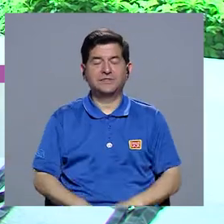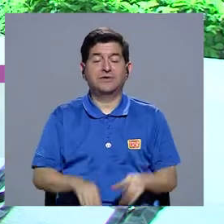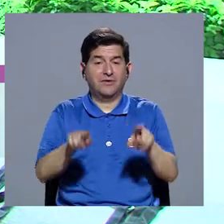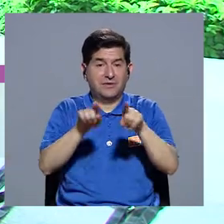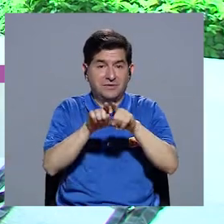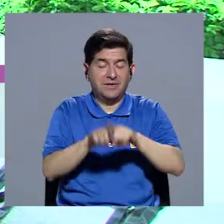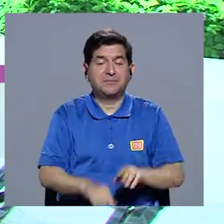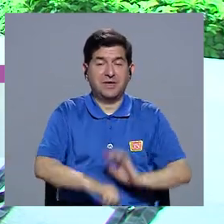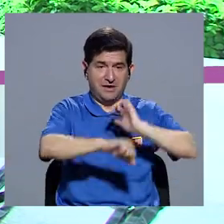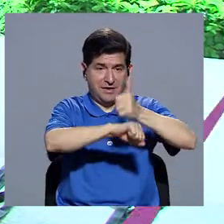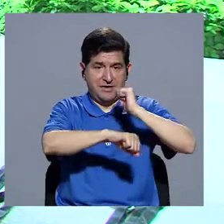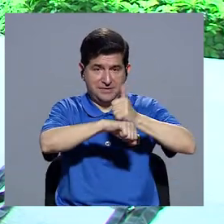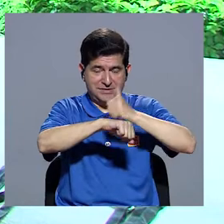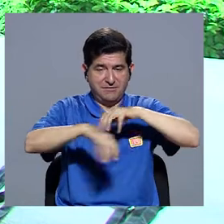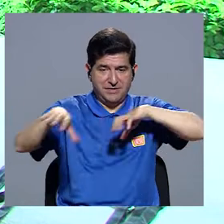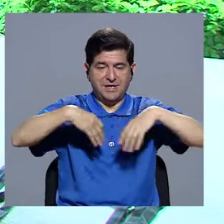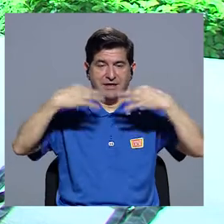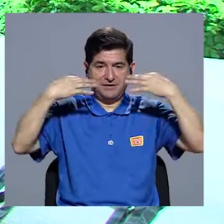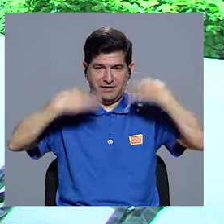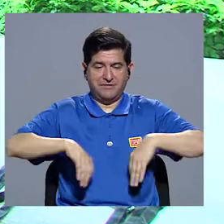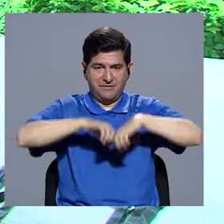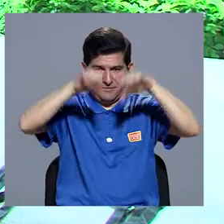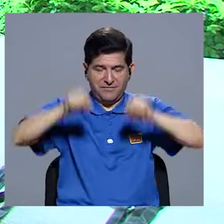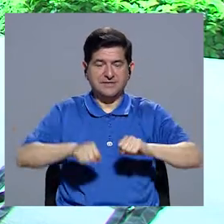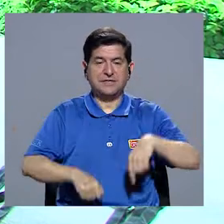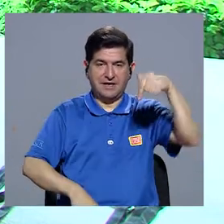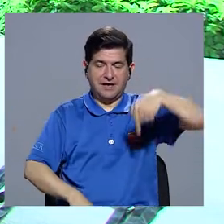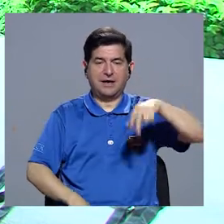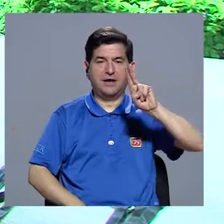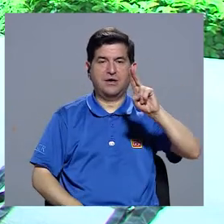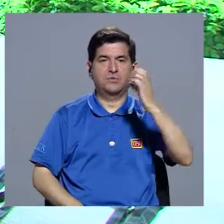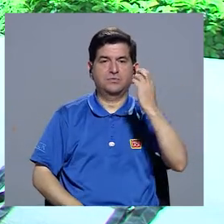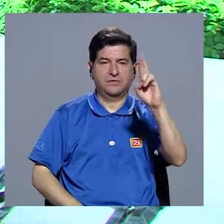de la Escuela de Ciencias del Movimiento Humano de la Universidad de Costa Rica.